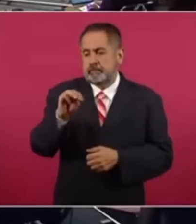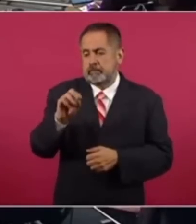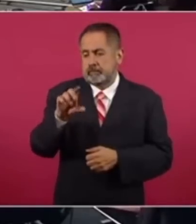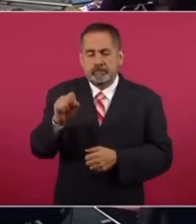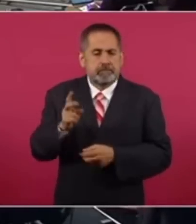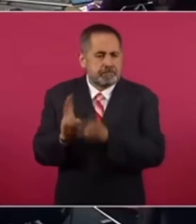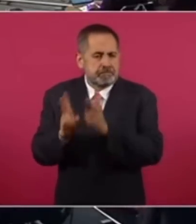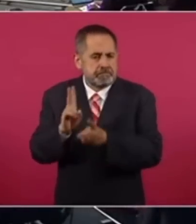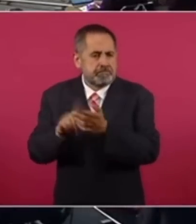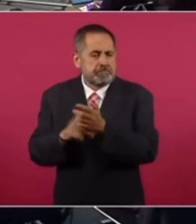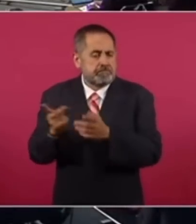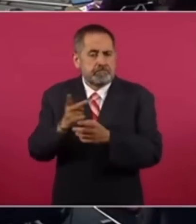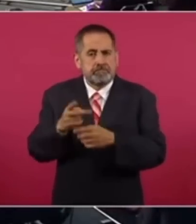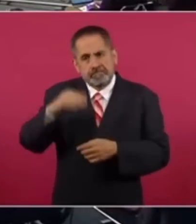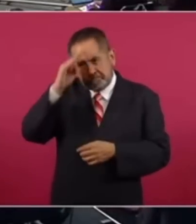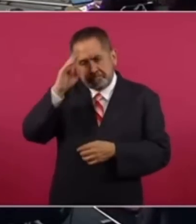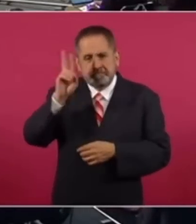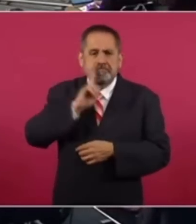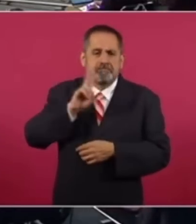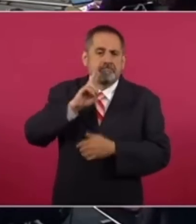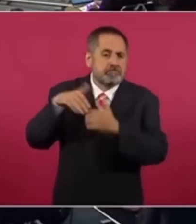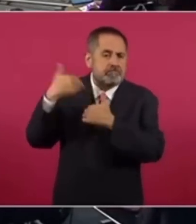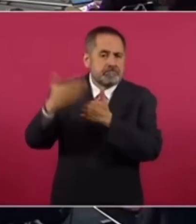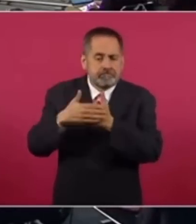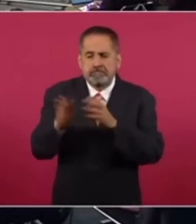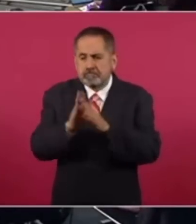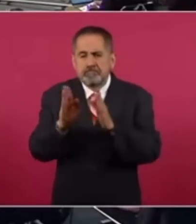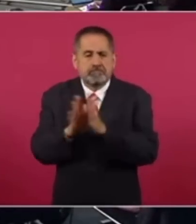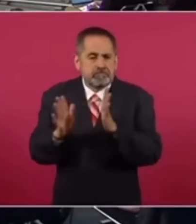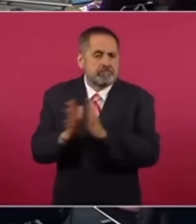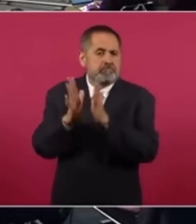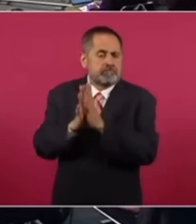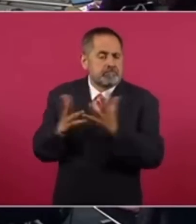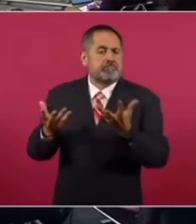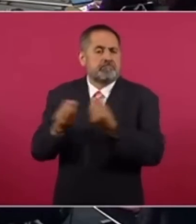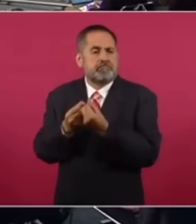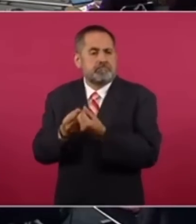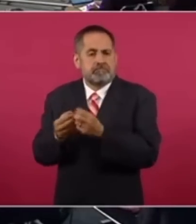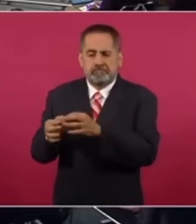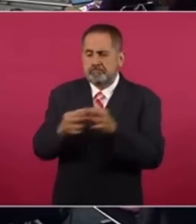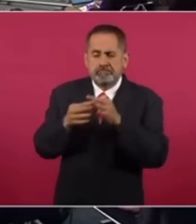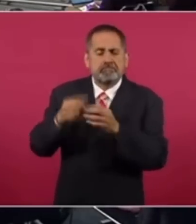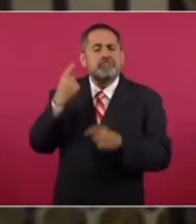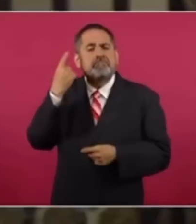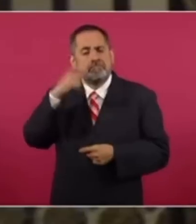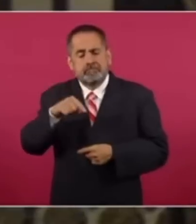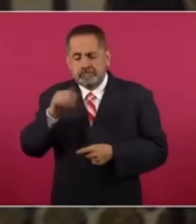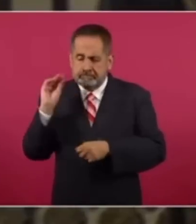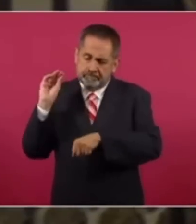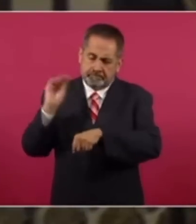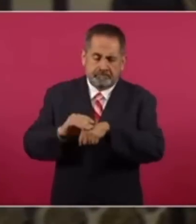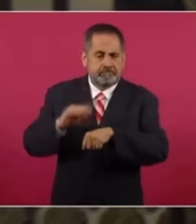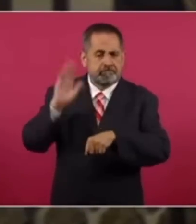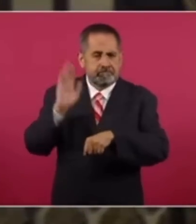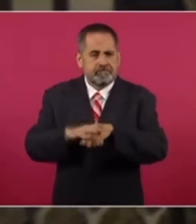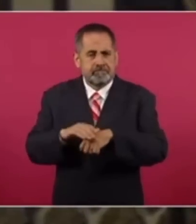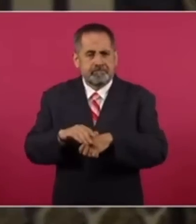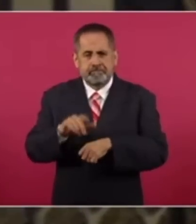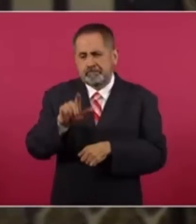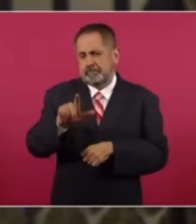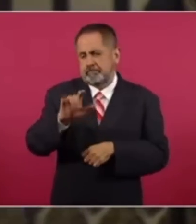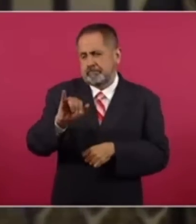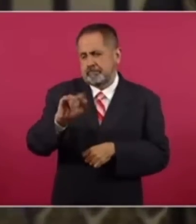hablaron de que van a buscar la participación, la cooperación para que se industrialice el litio.